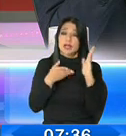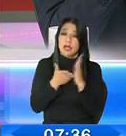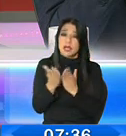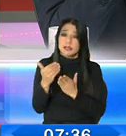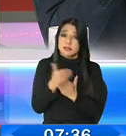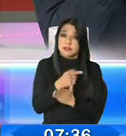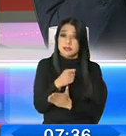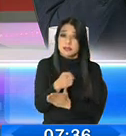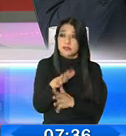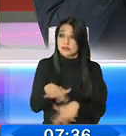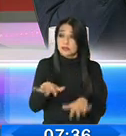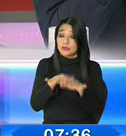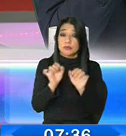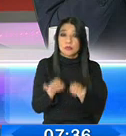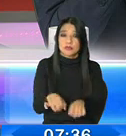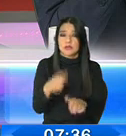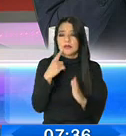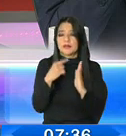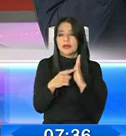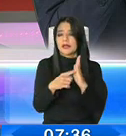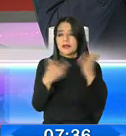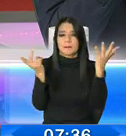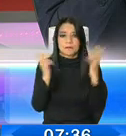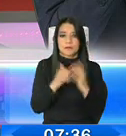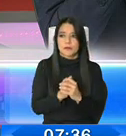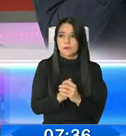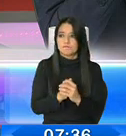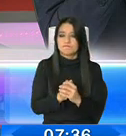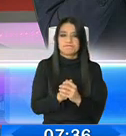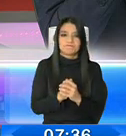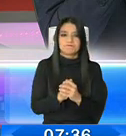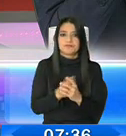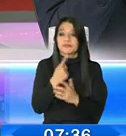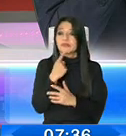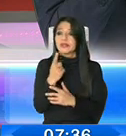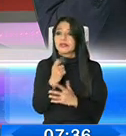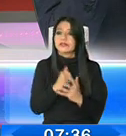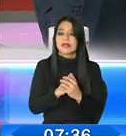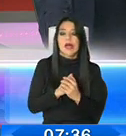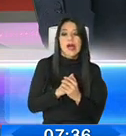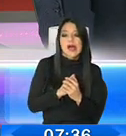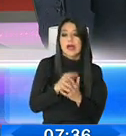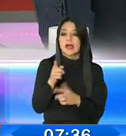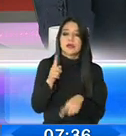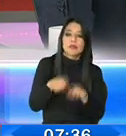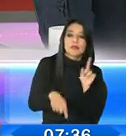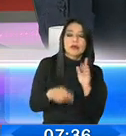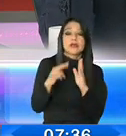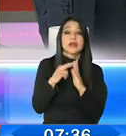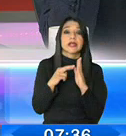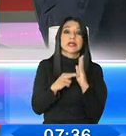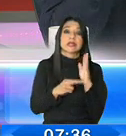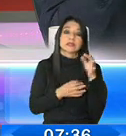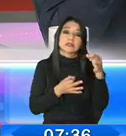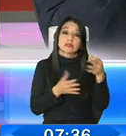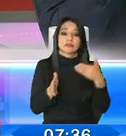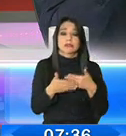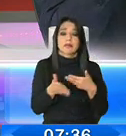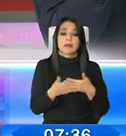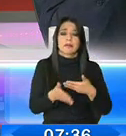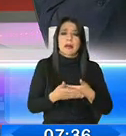para los sectores, porque si nos ponemos, por decir de otra forma, exquisitos, en pedir una serie de requisitos... Correcto.